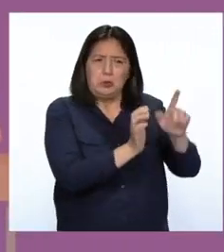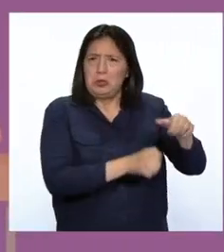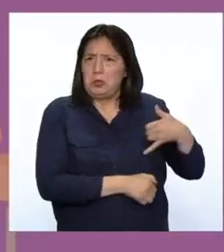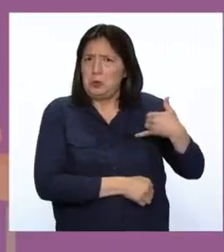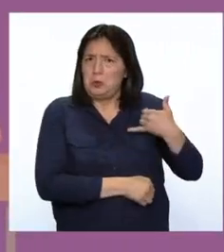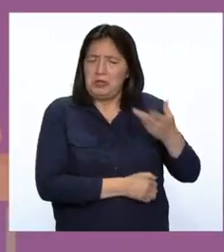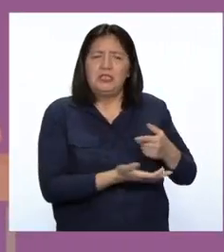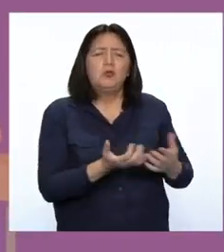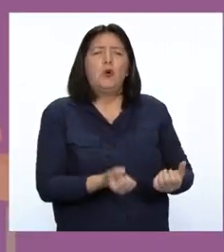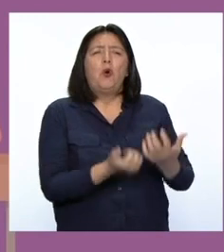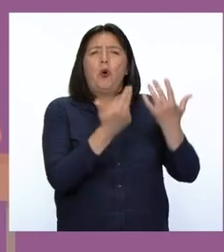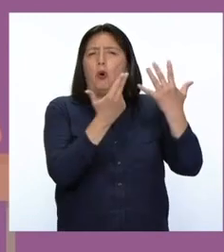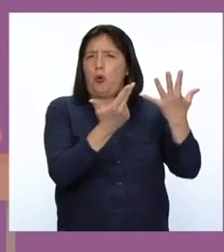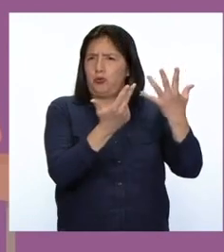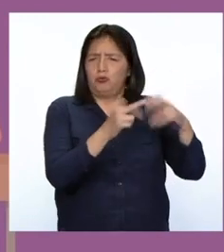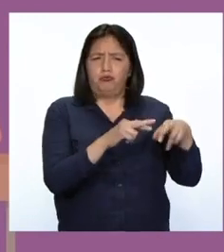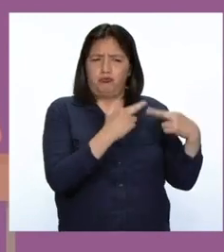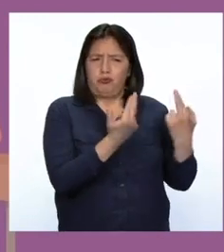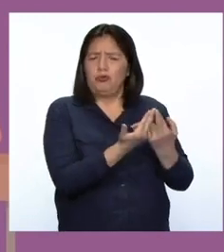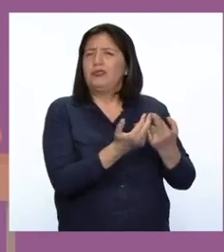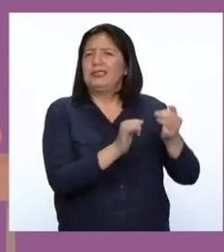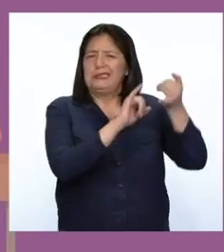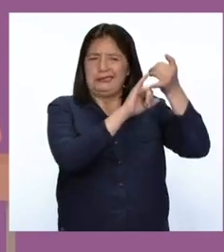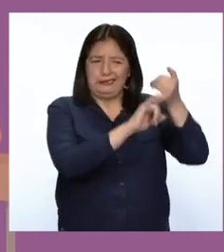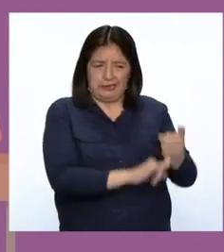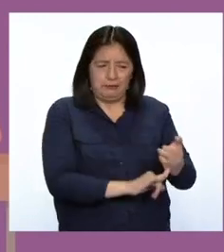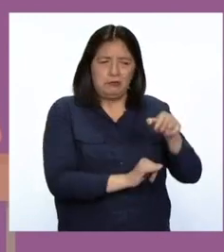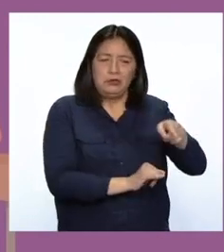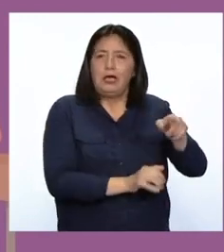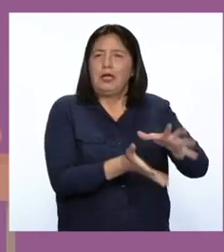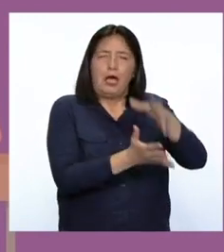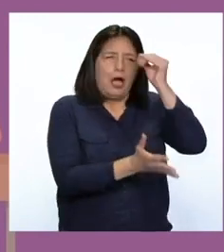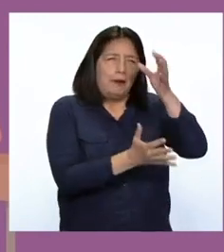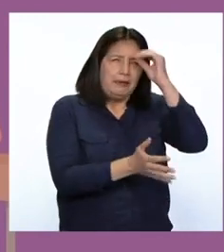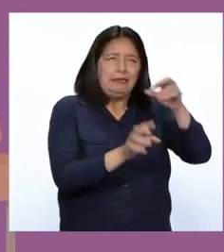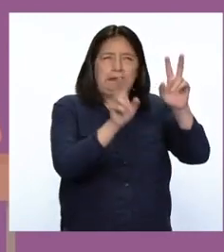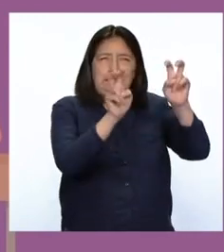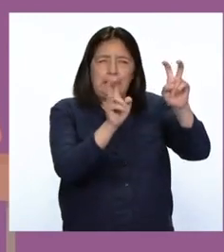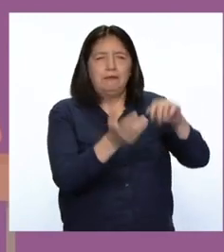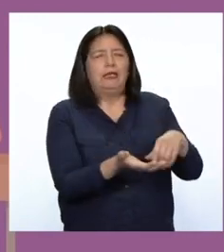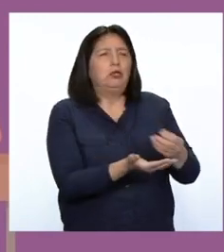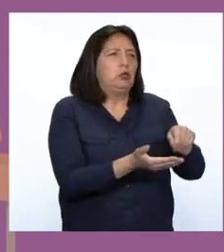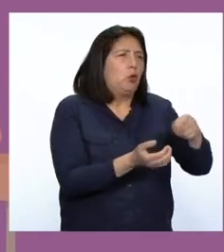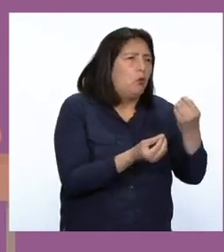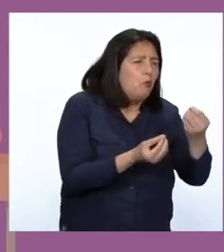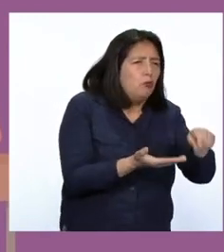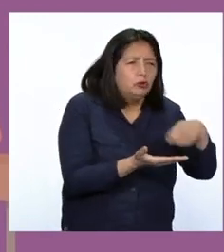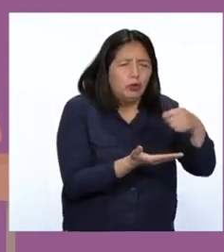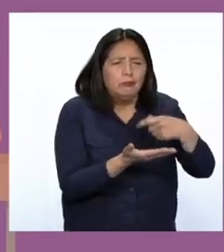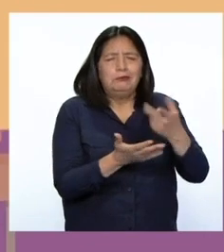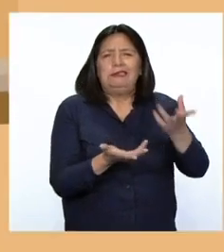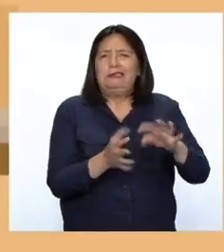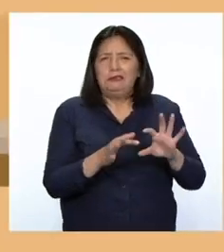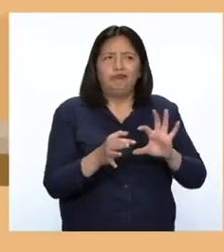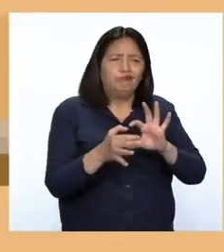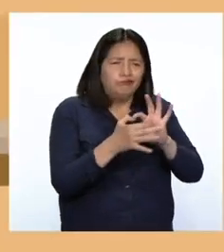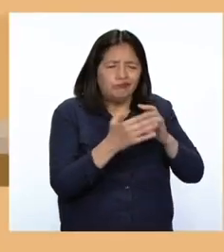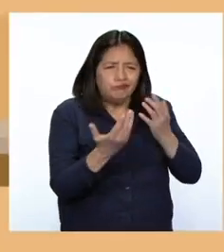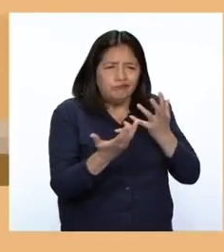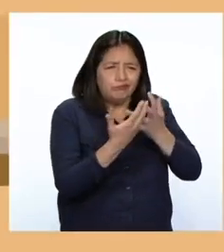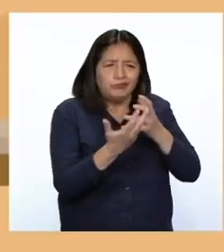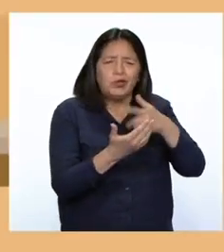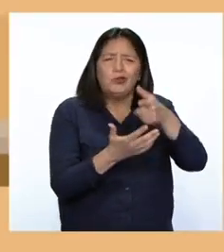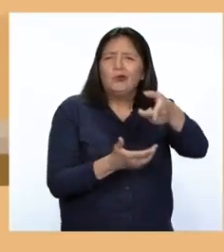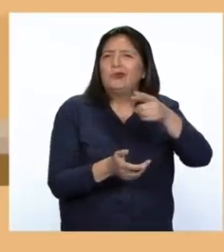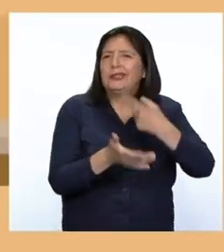tiene una duración de ocho sesiones todos los sábados, donde aprenden sobre la nutrición en el país y se les familiariza con los proyectos. Se